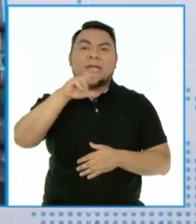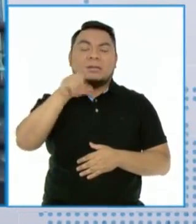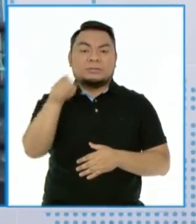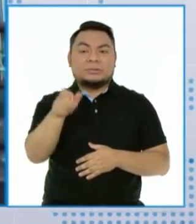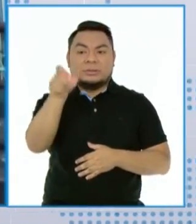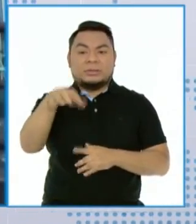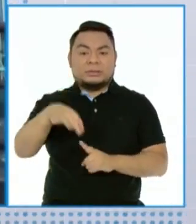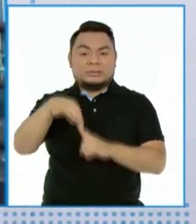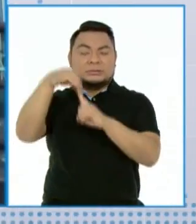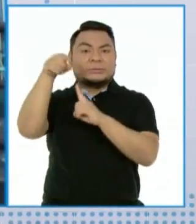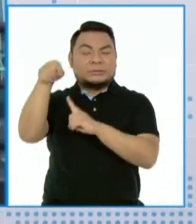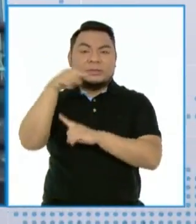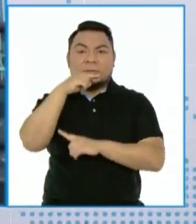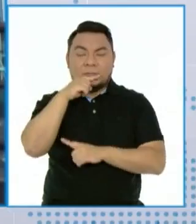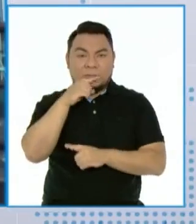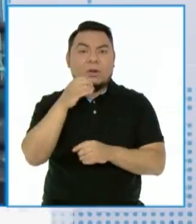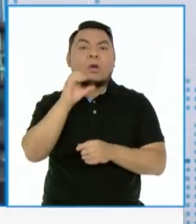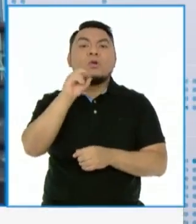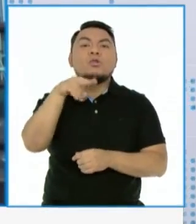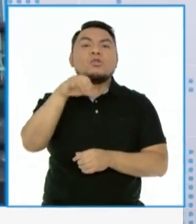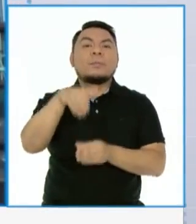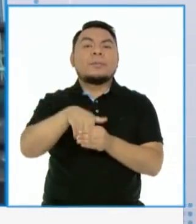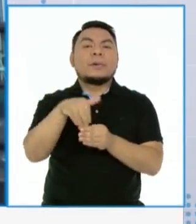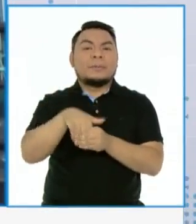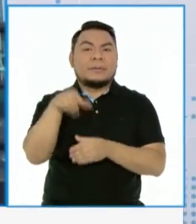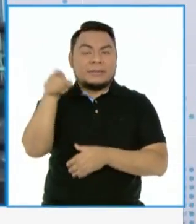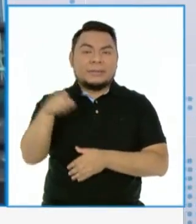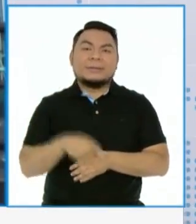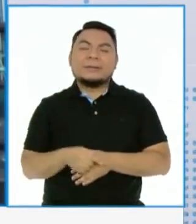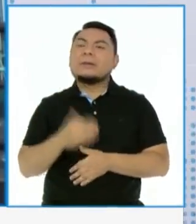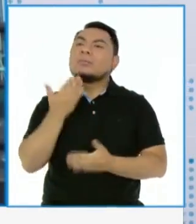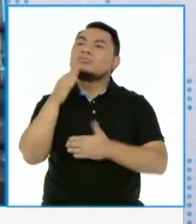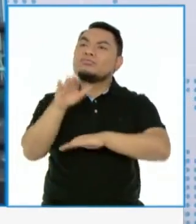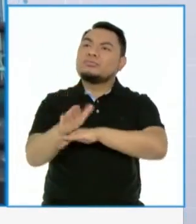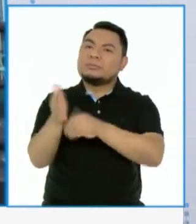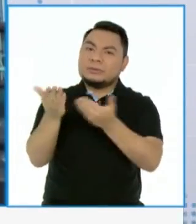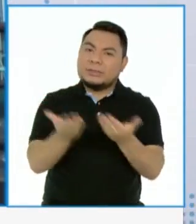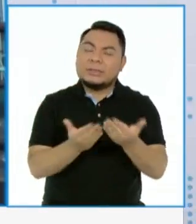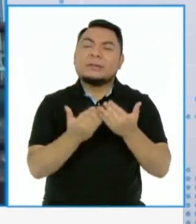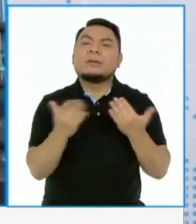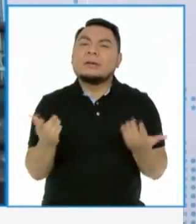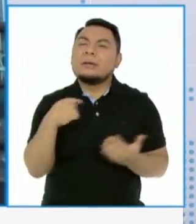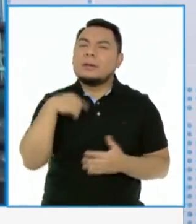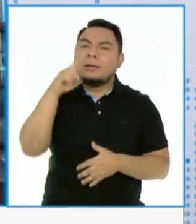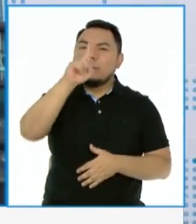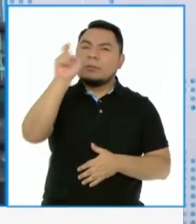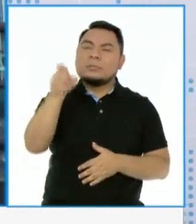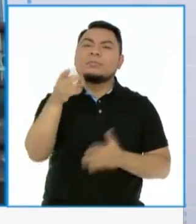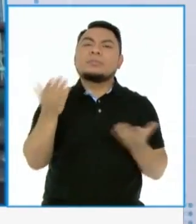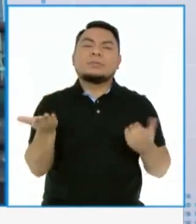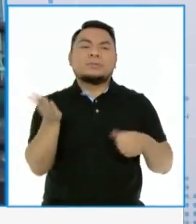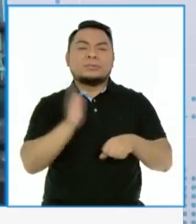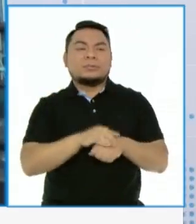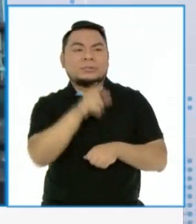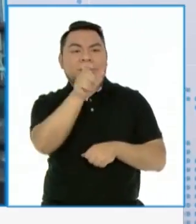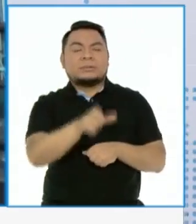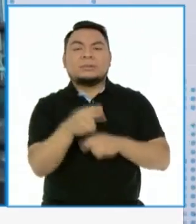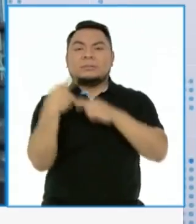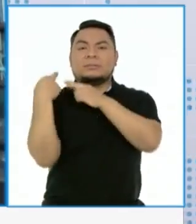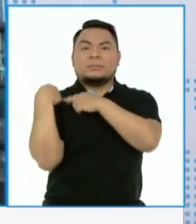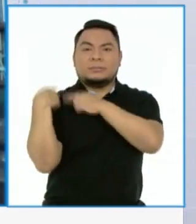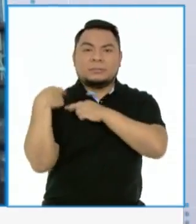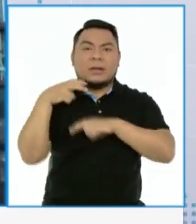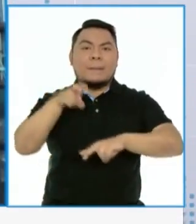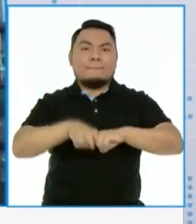especialista de planeamiento de OMP. ¿Cómo le va? Buenas tardes y bienvenida. Una de las preguntas indispensables es sobre los miembros de mesa,